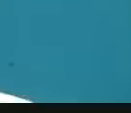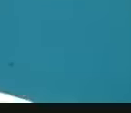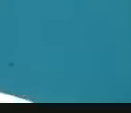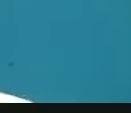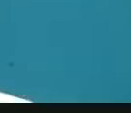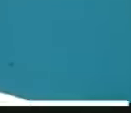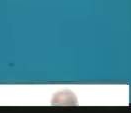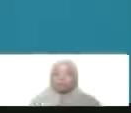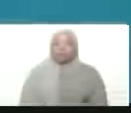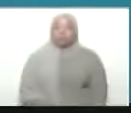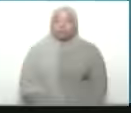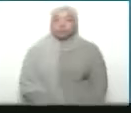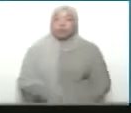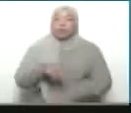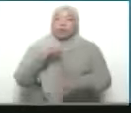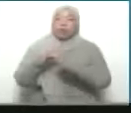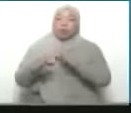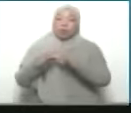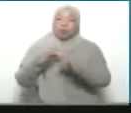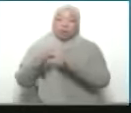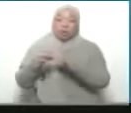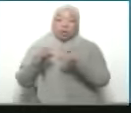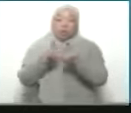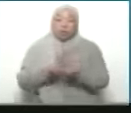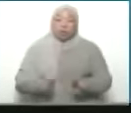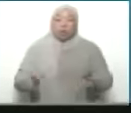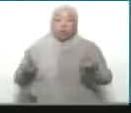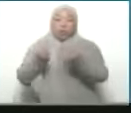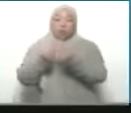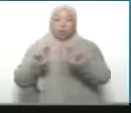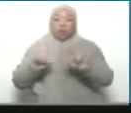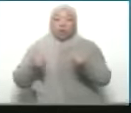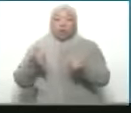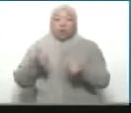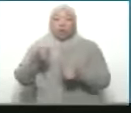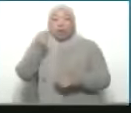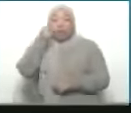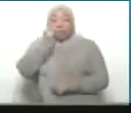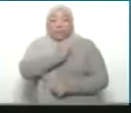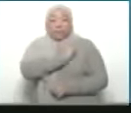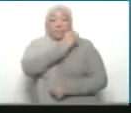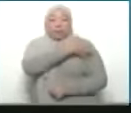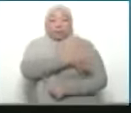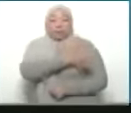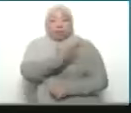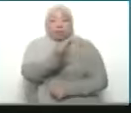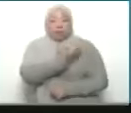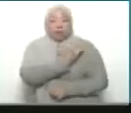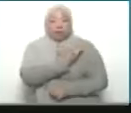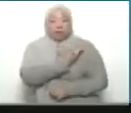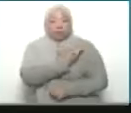alerta, de alarma, ante el genocidio que se ha iniciado contra el pueblo palestino en Gaza.